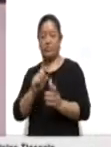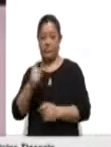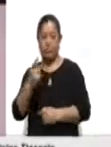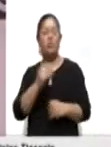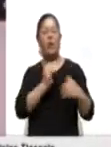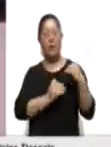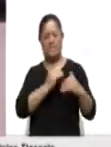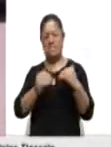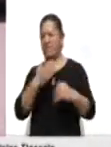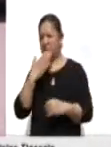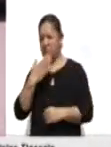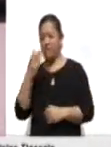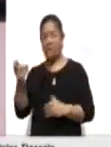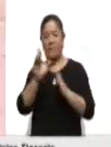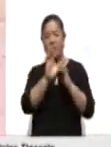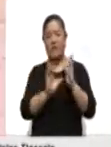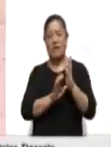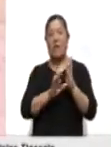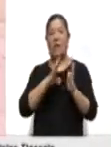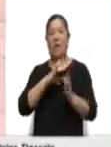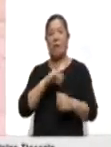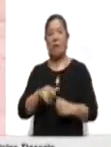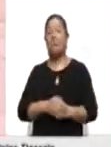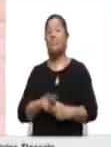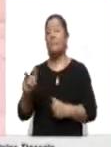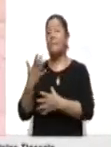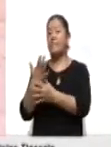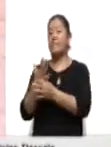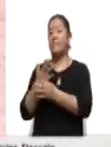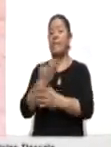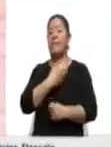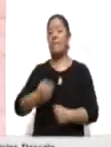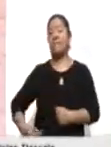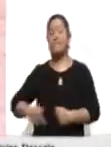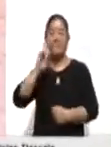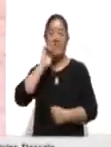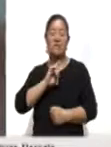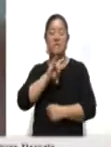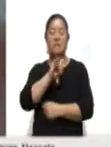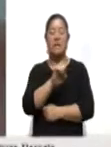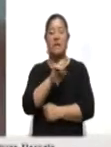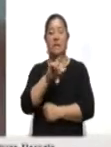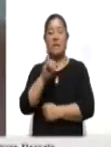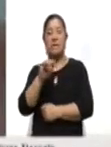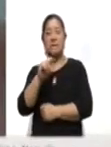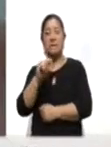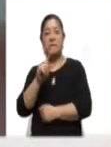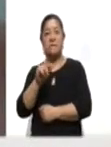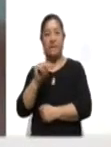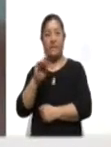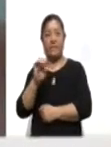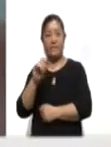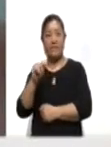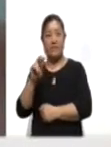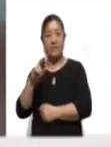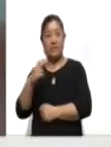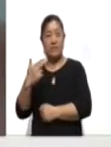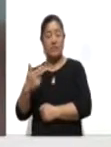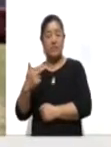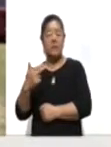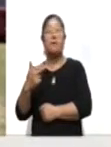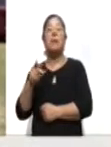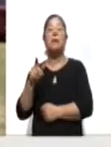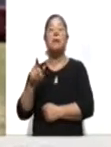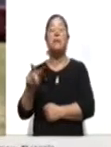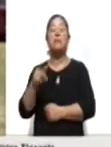conforme a lo establecido en el calendario, señaló la presidenta del Instituto Tlaxcalteca de Elecciones, Elizabeth Piedras Martínez, quien refirió que durante este